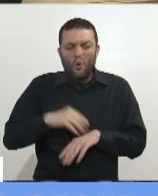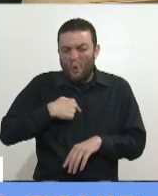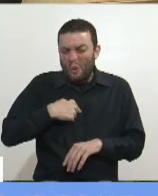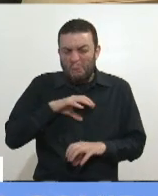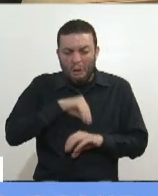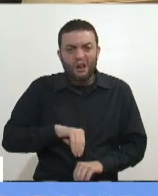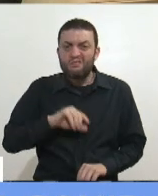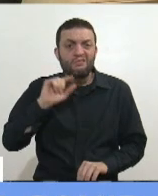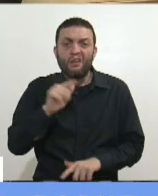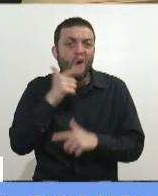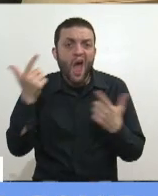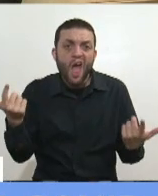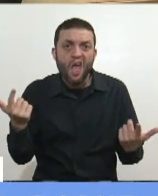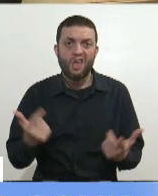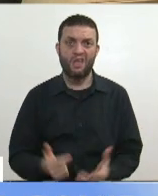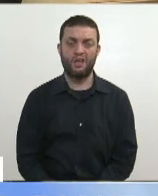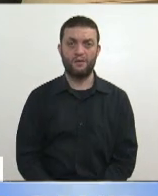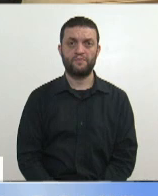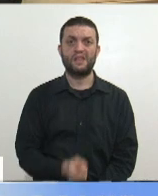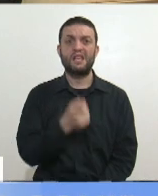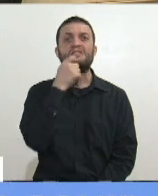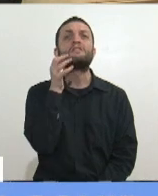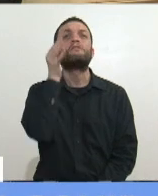Cuando no hay consecuencias.